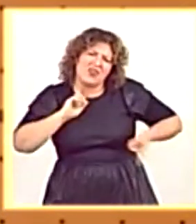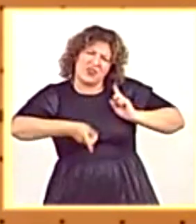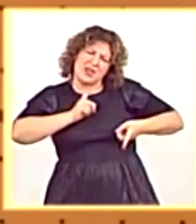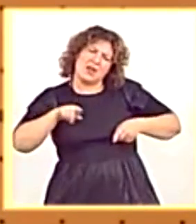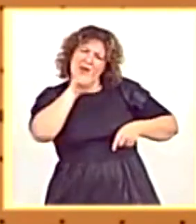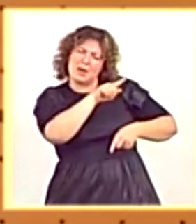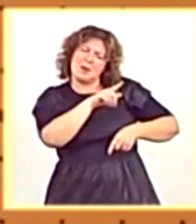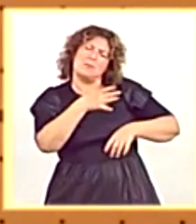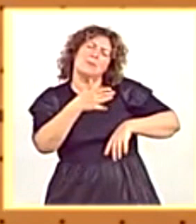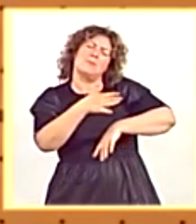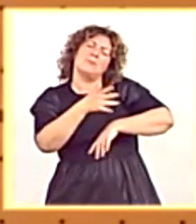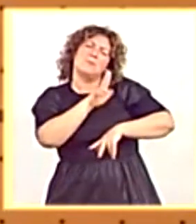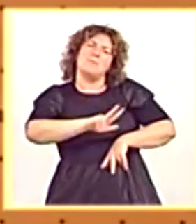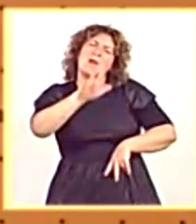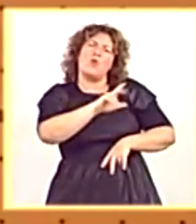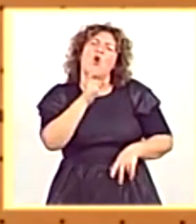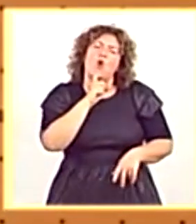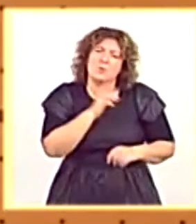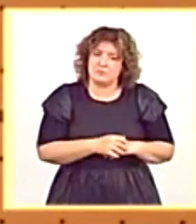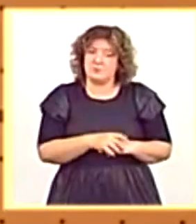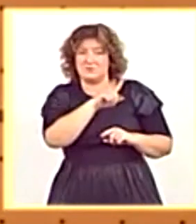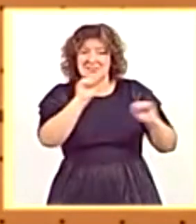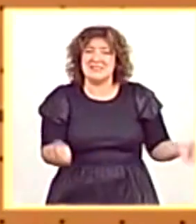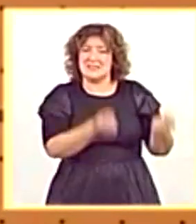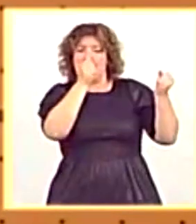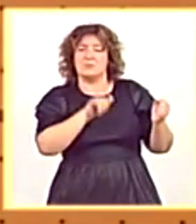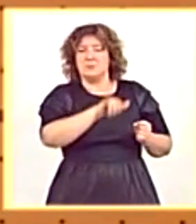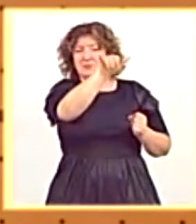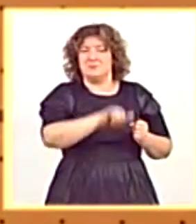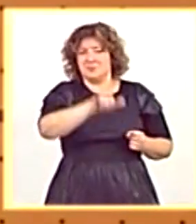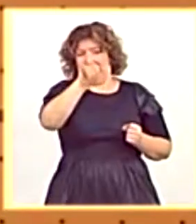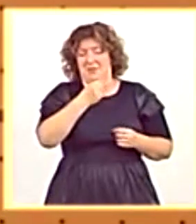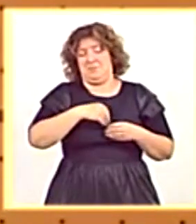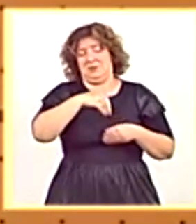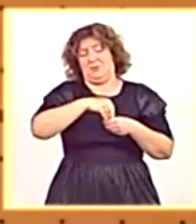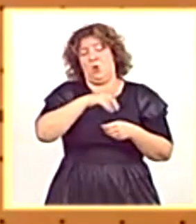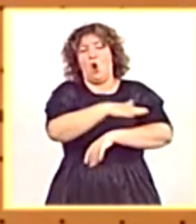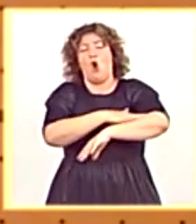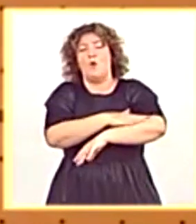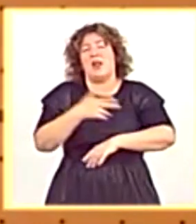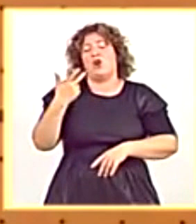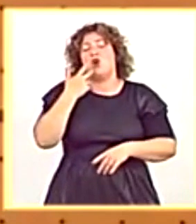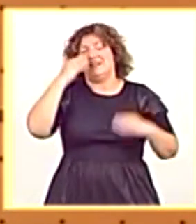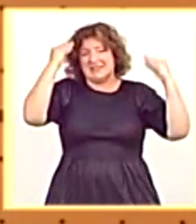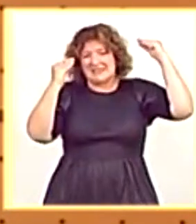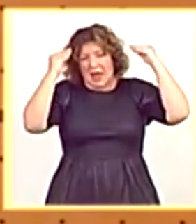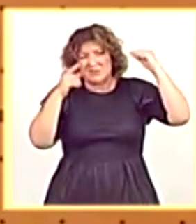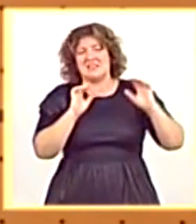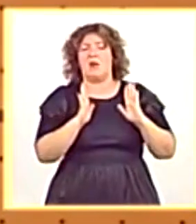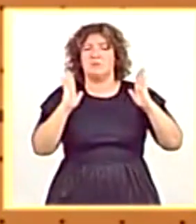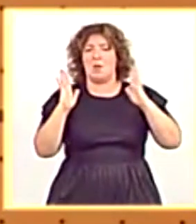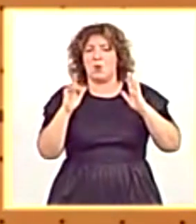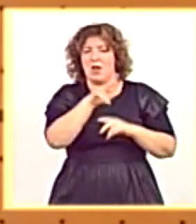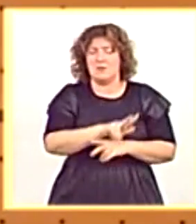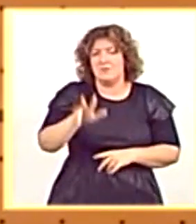ustedes rescatando aerolíneas del régimen chavista cuando los españoles están pasando hambre, cuando no perciben sus prestaciones y